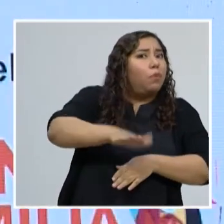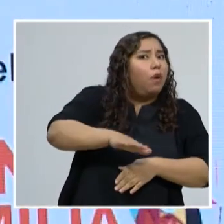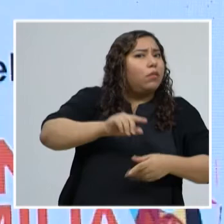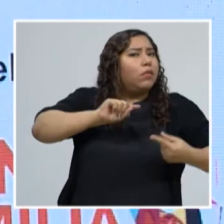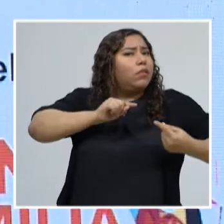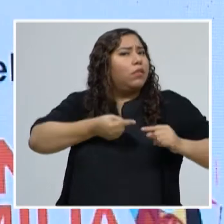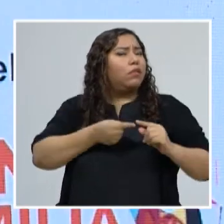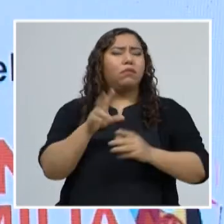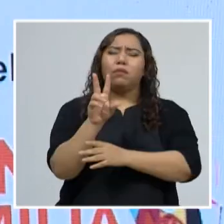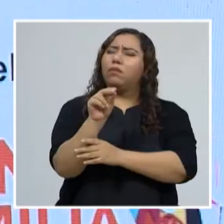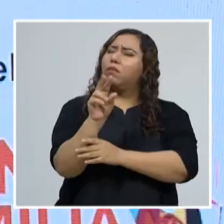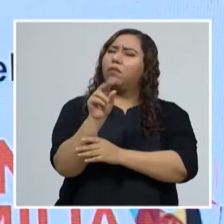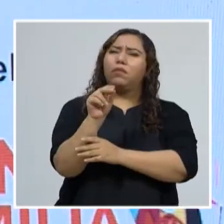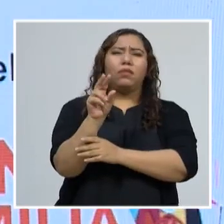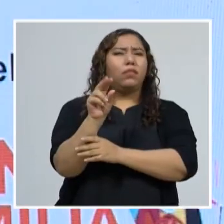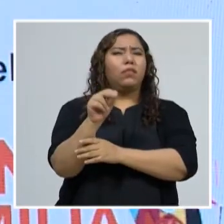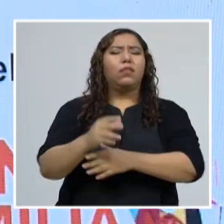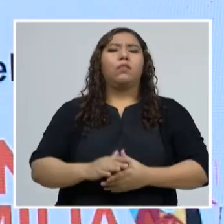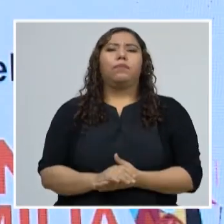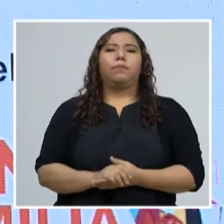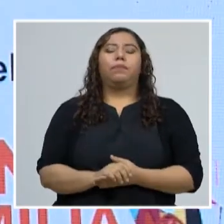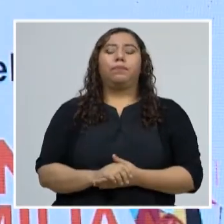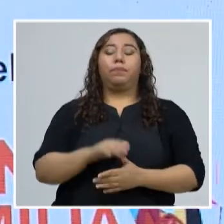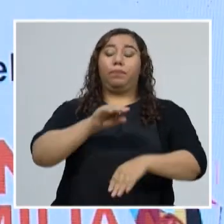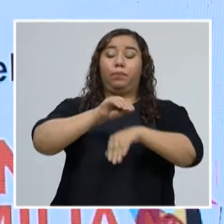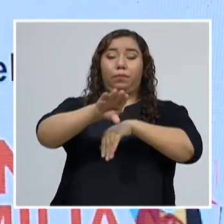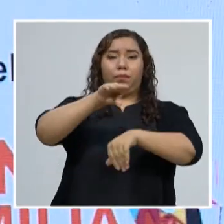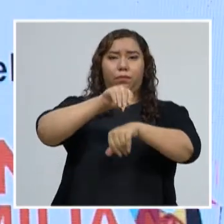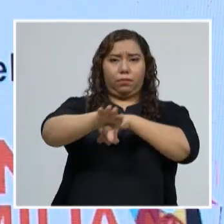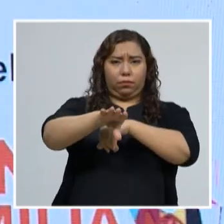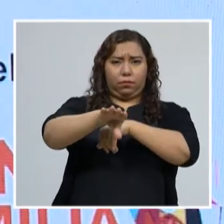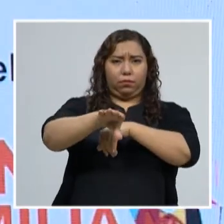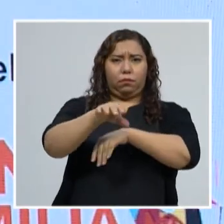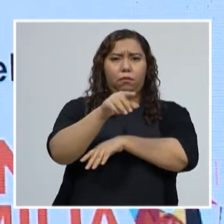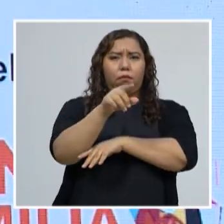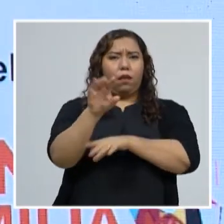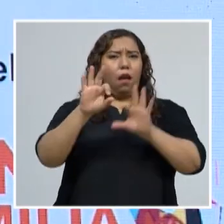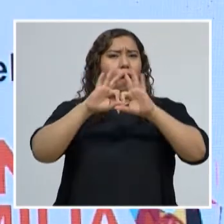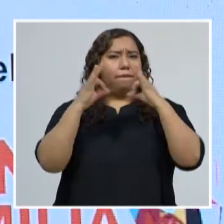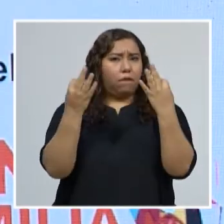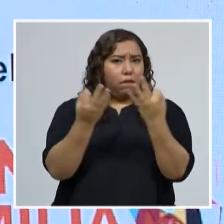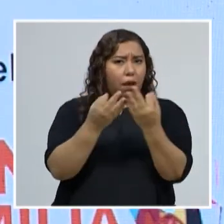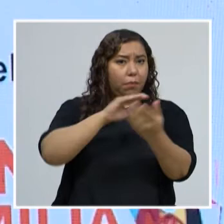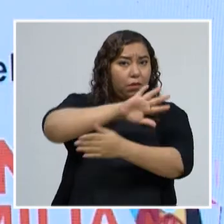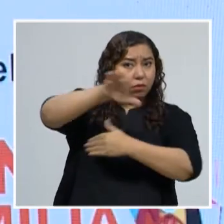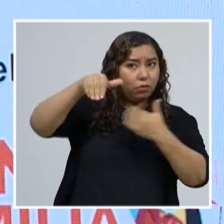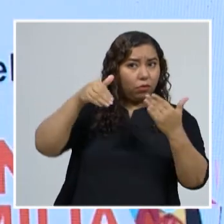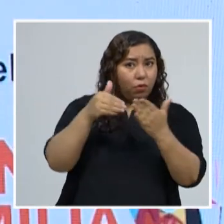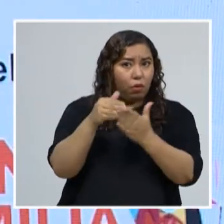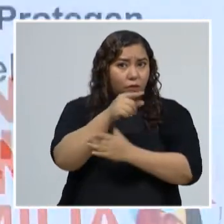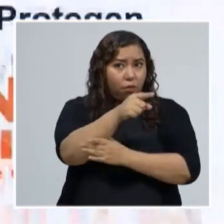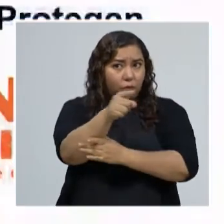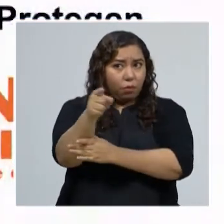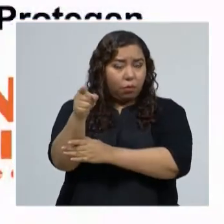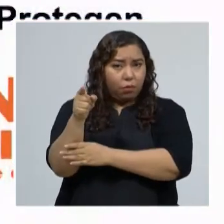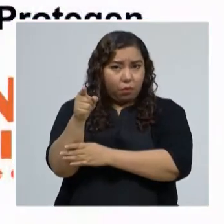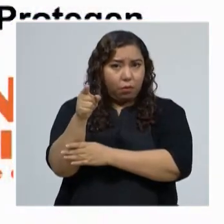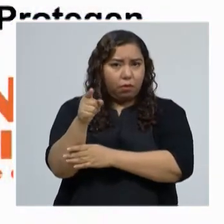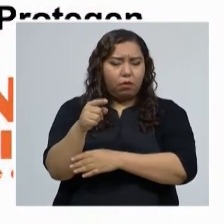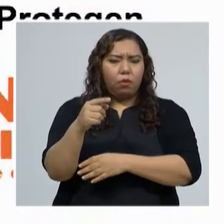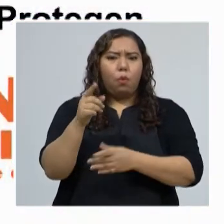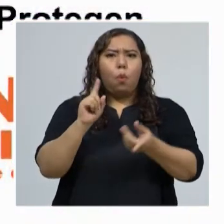entre a nuestras casas. Siempre el consejo recordándole a todas las familias, puede ir, en el día que le